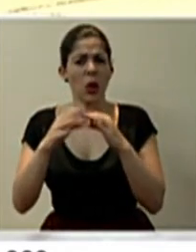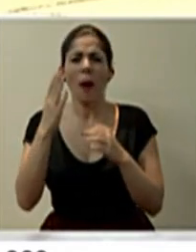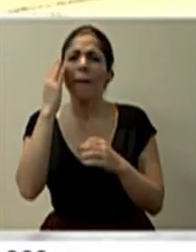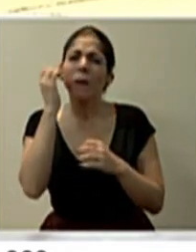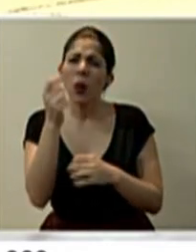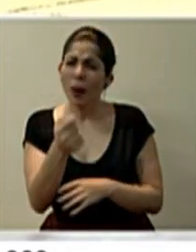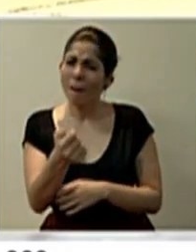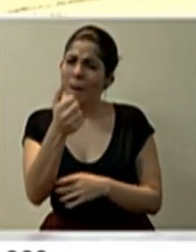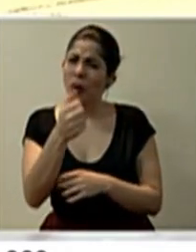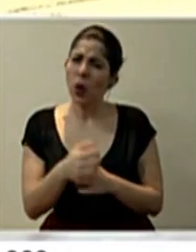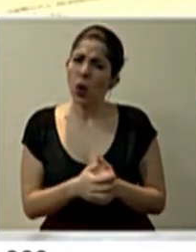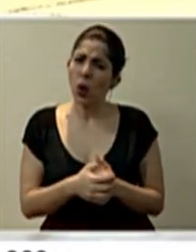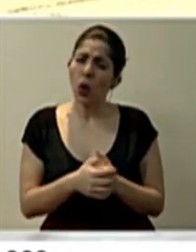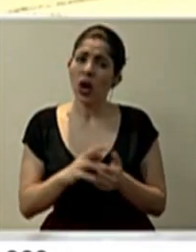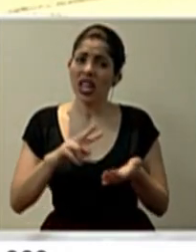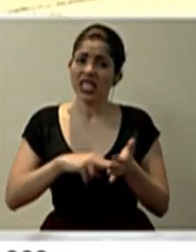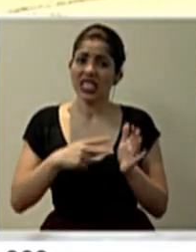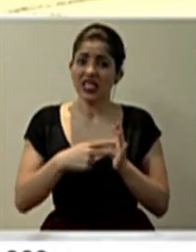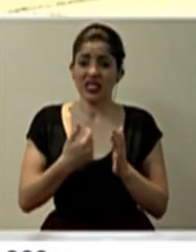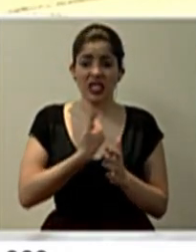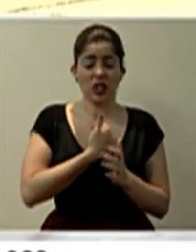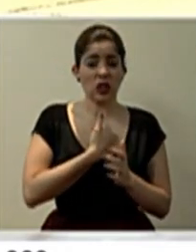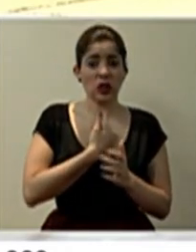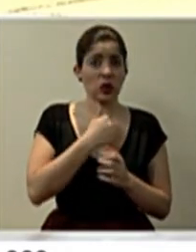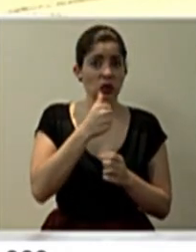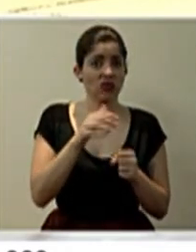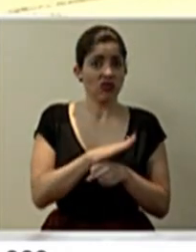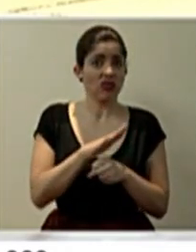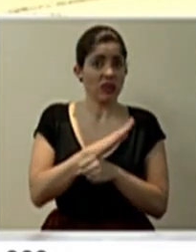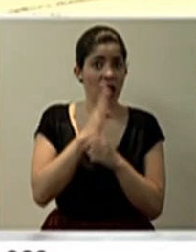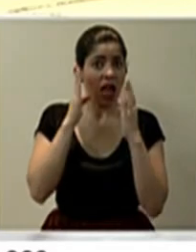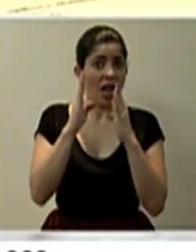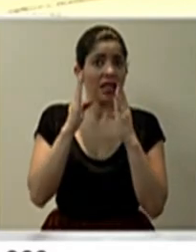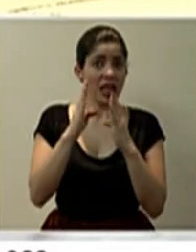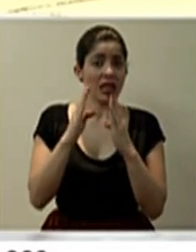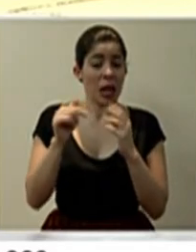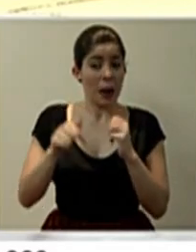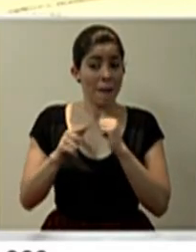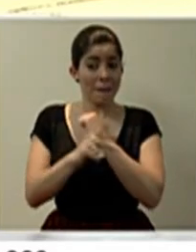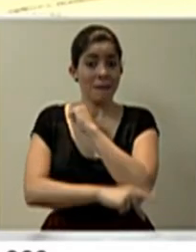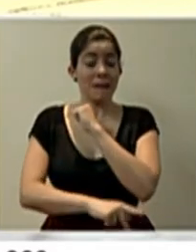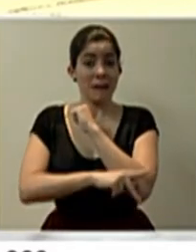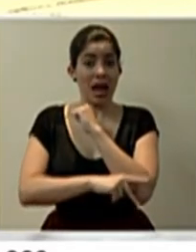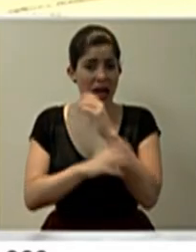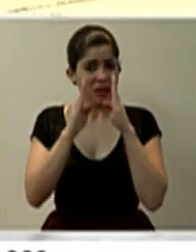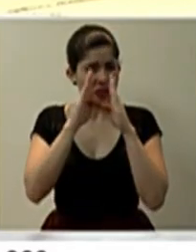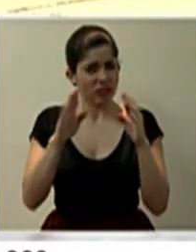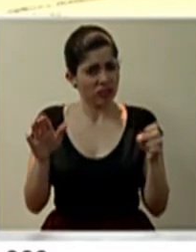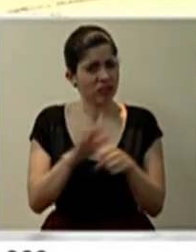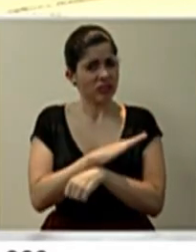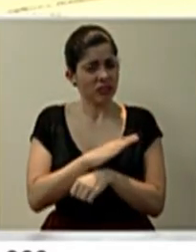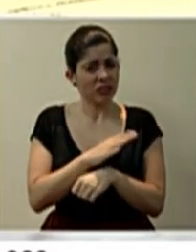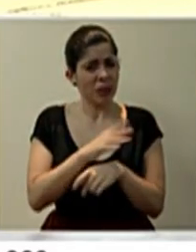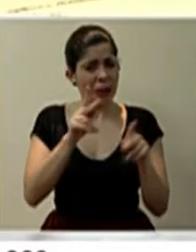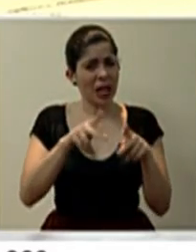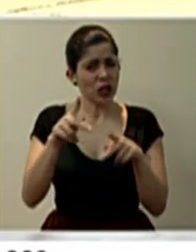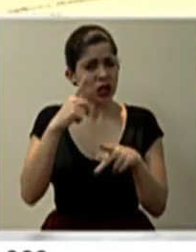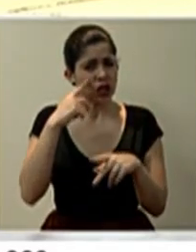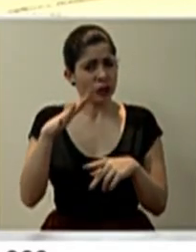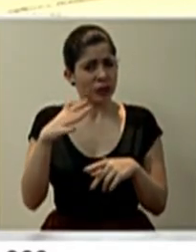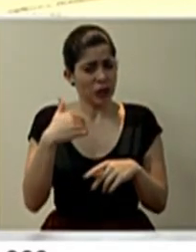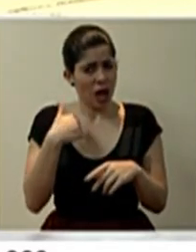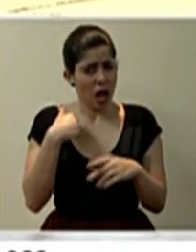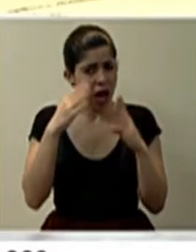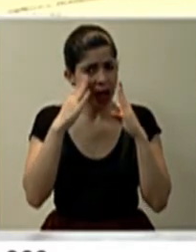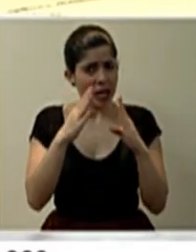son tan pocas? Se debe a nuestra capacidad instalada, está el país cubriendo a la totalidad de casos sospechosos de COVID-19